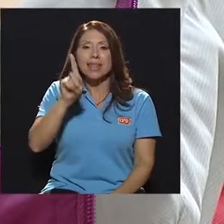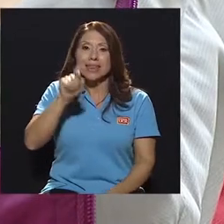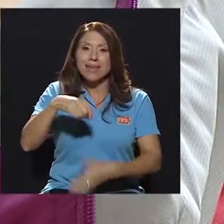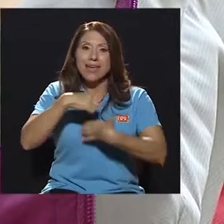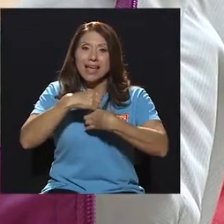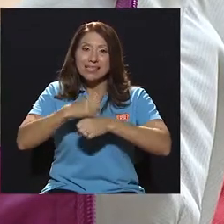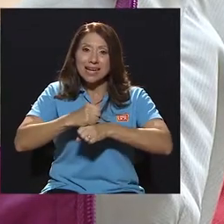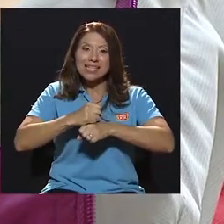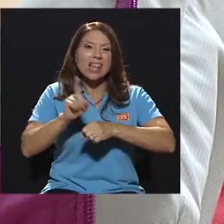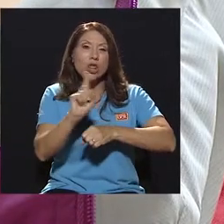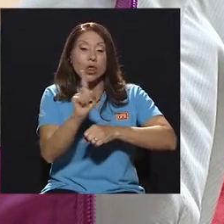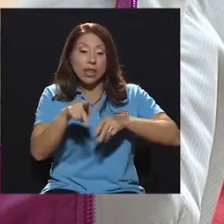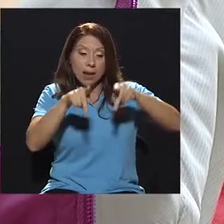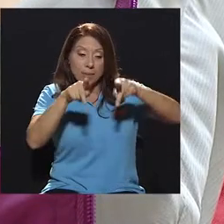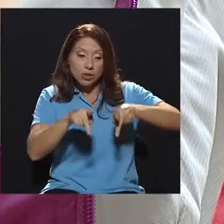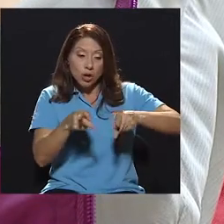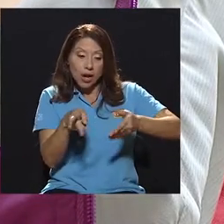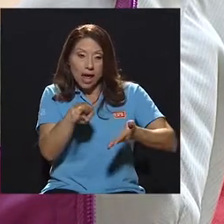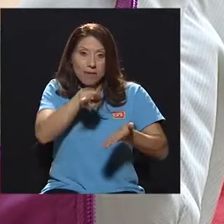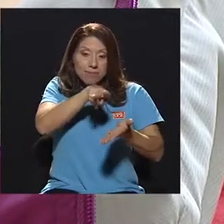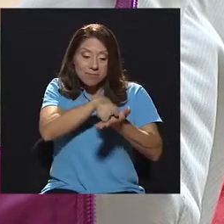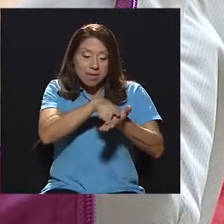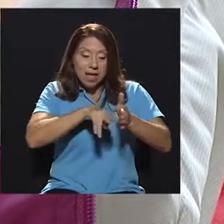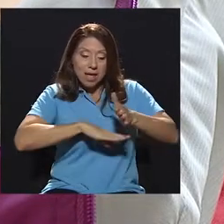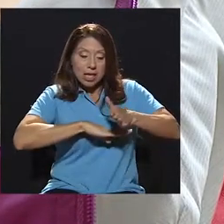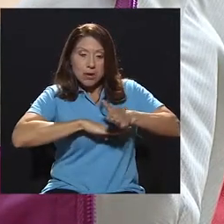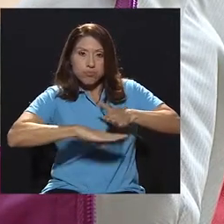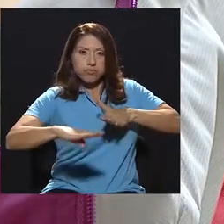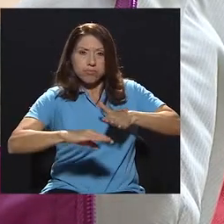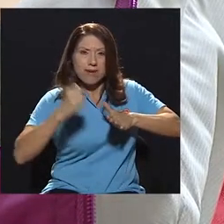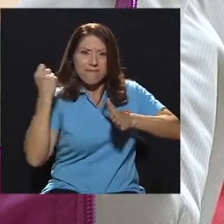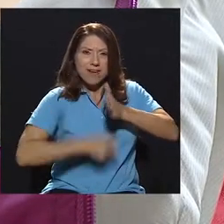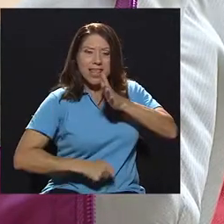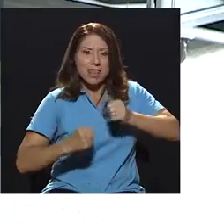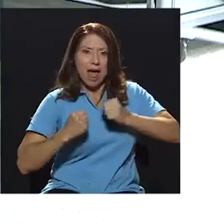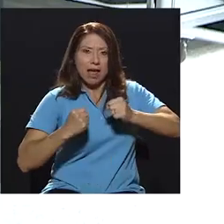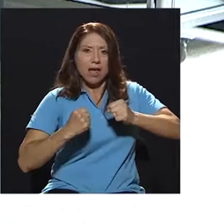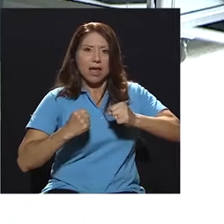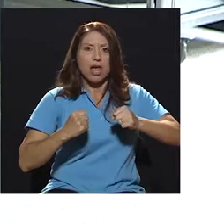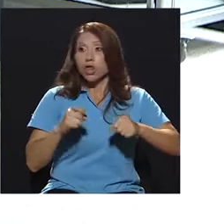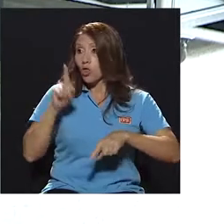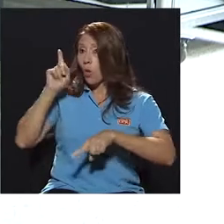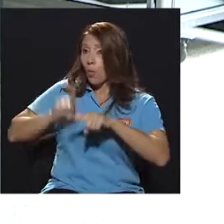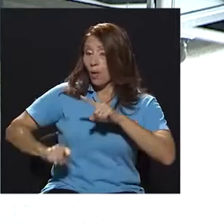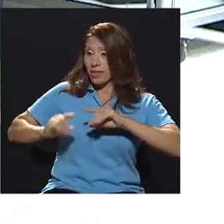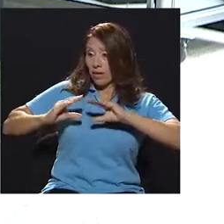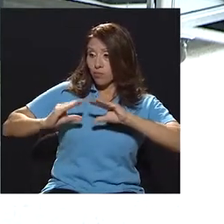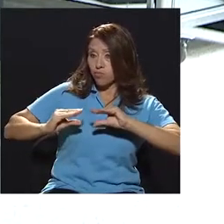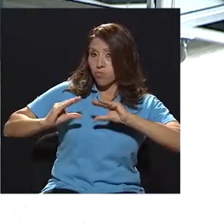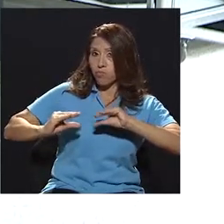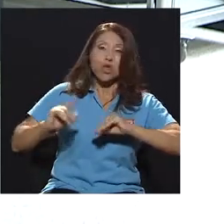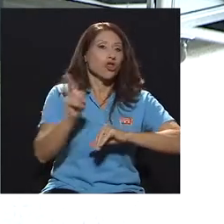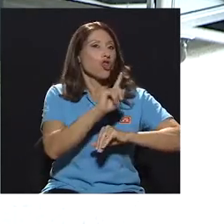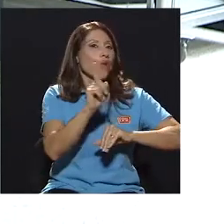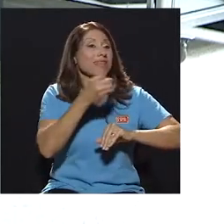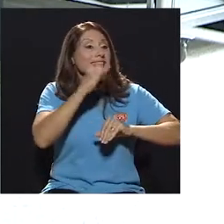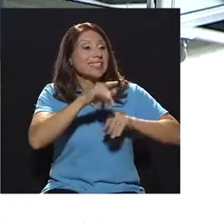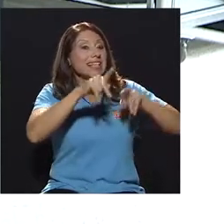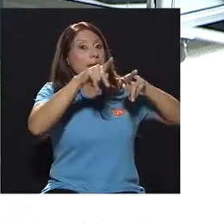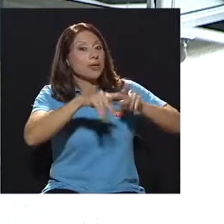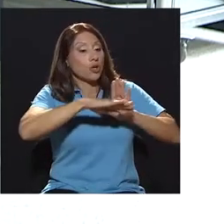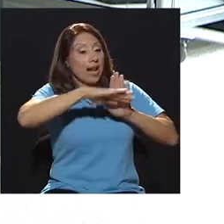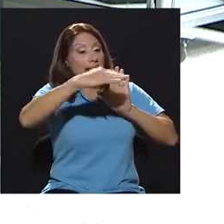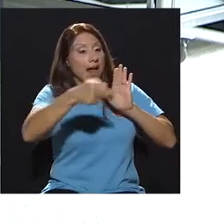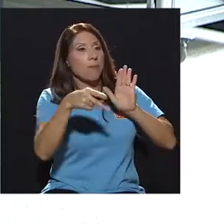dar sobre una superficie rígida por ejemplo no puede ser un colchón no si la persona por ejemplo está en la cama hay que